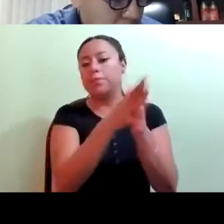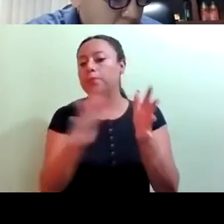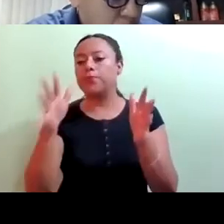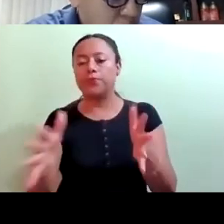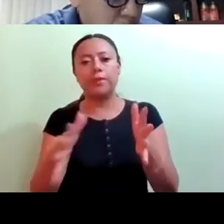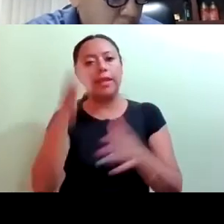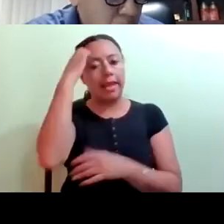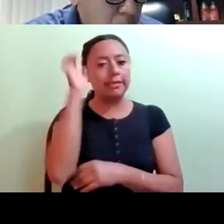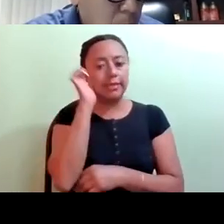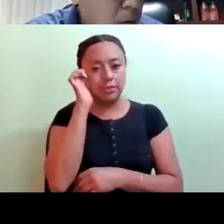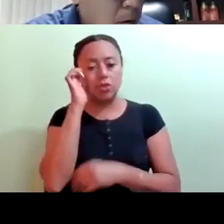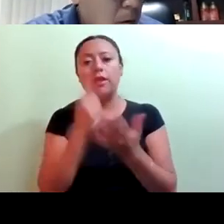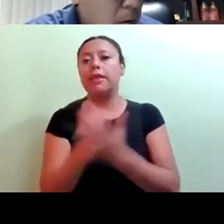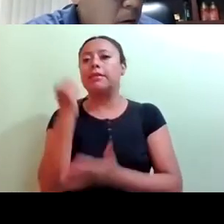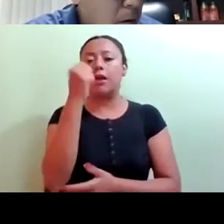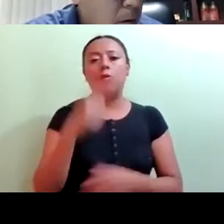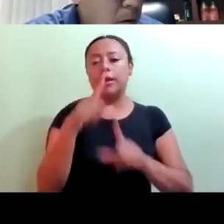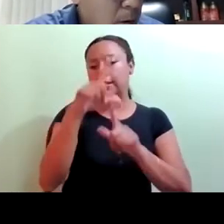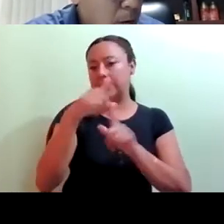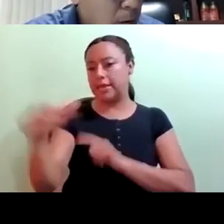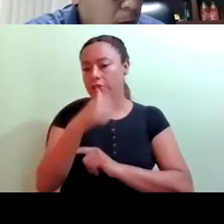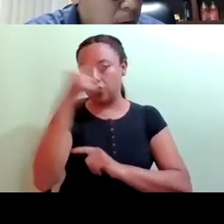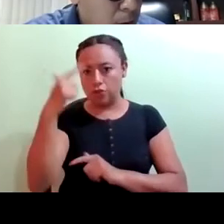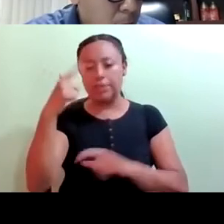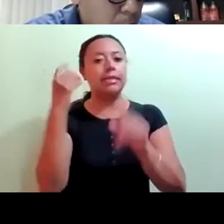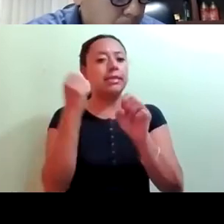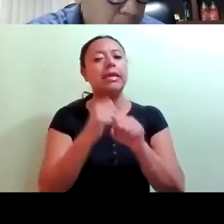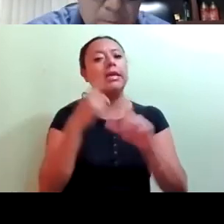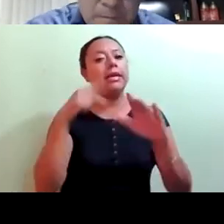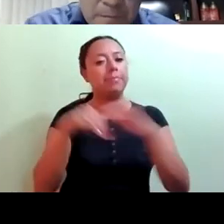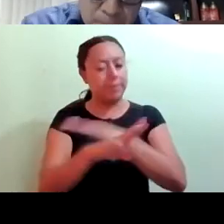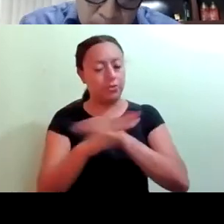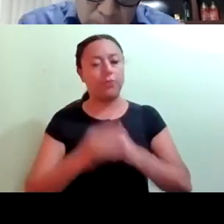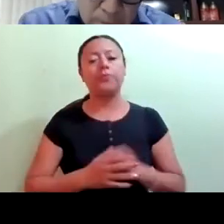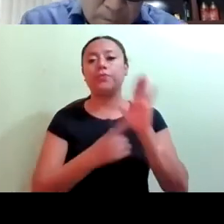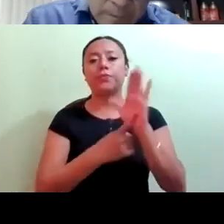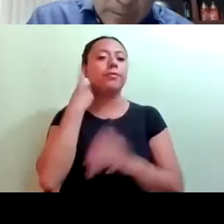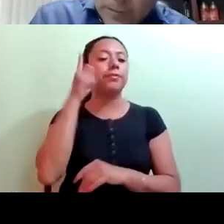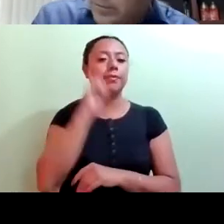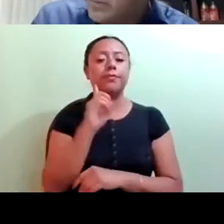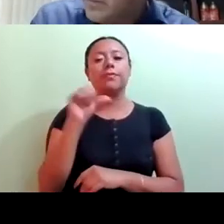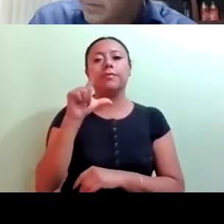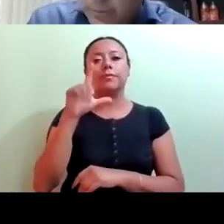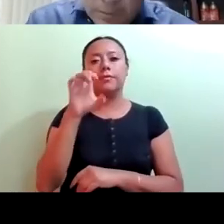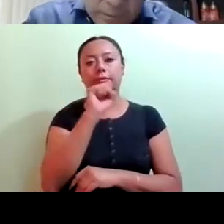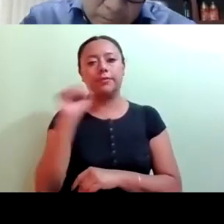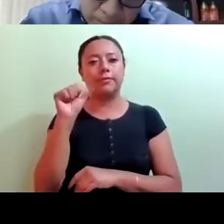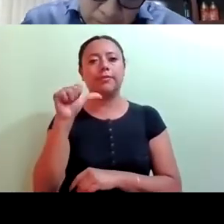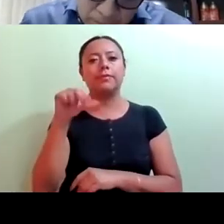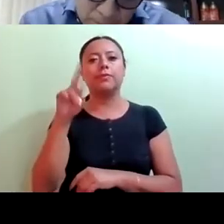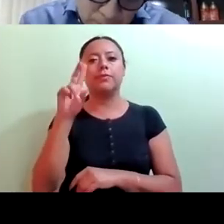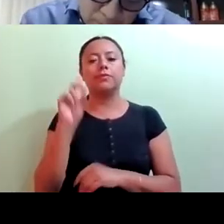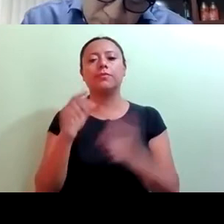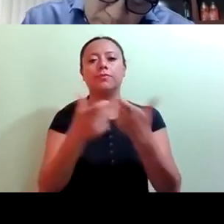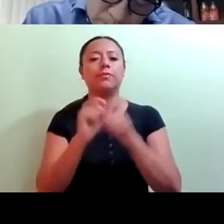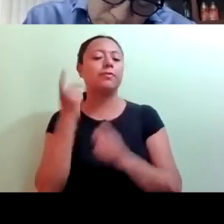de la Línea 12 del Sistema de Transporte Colectivo Metro, suscrita por la diputada Alessandra Rojo de la Vega Piccolo, integrante del grupo parlamentario